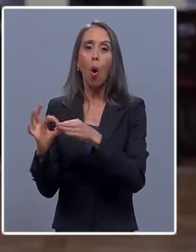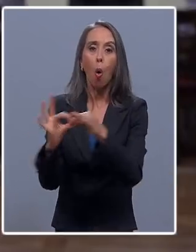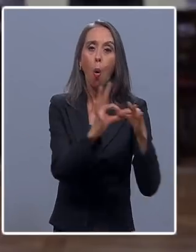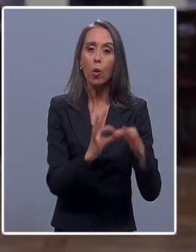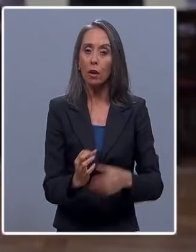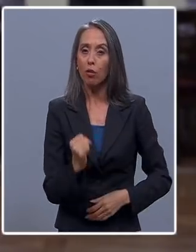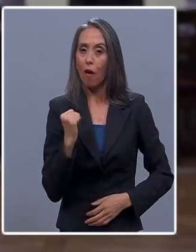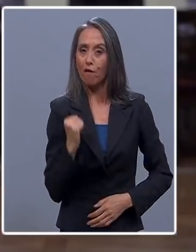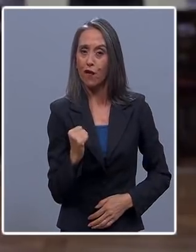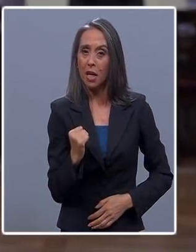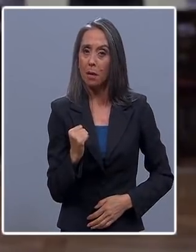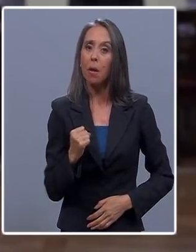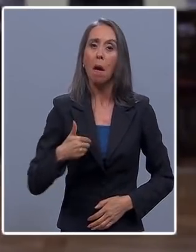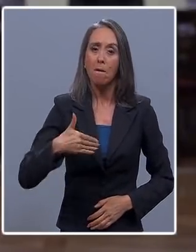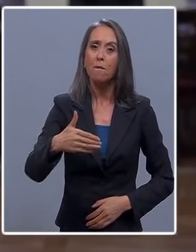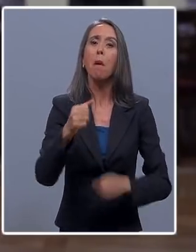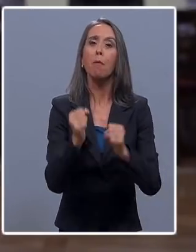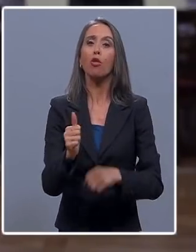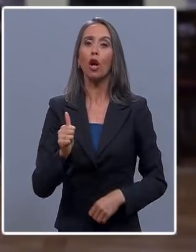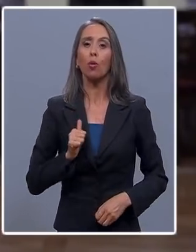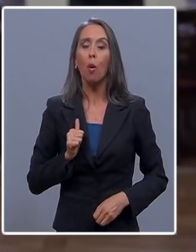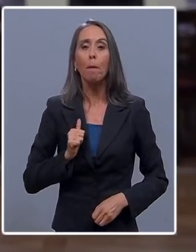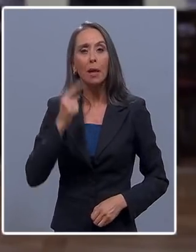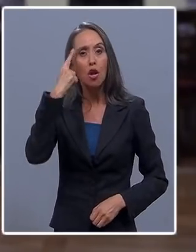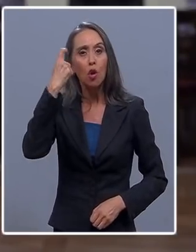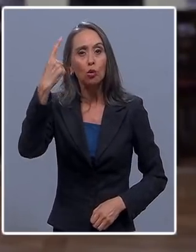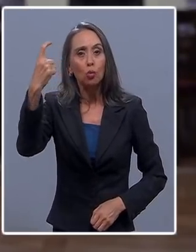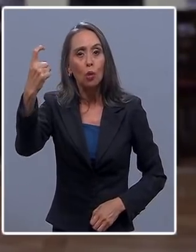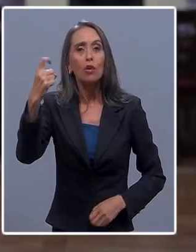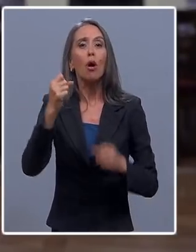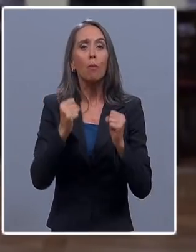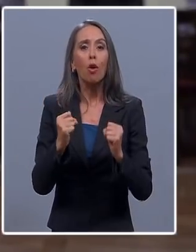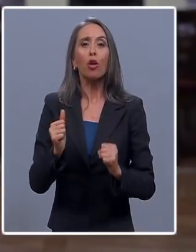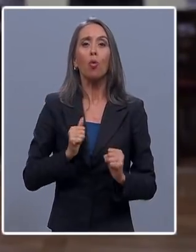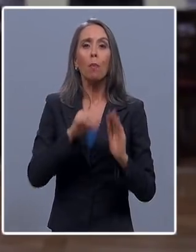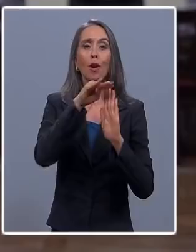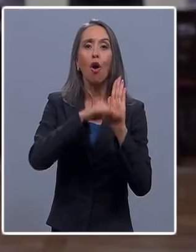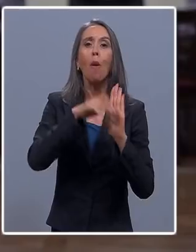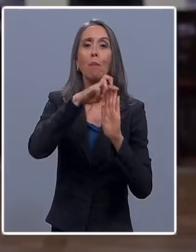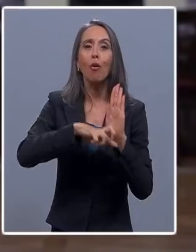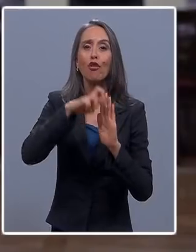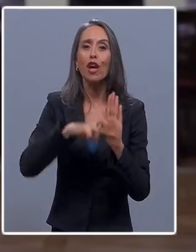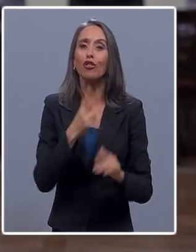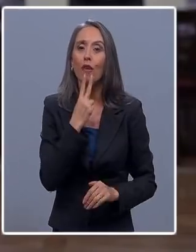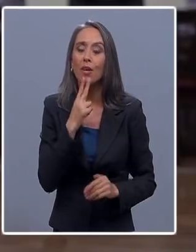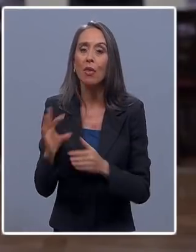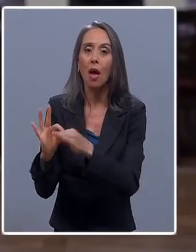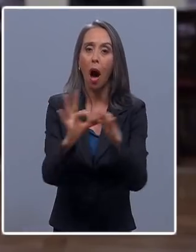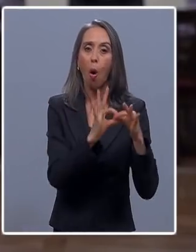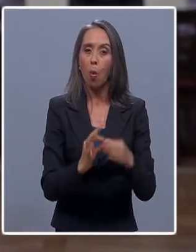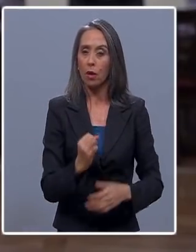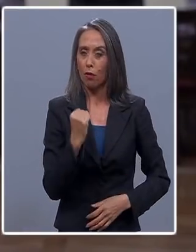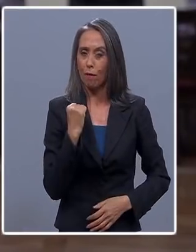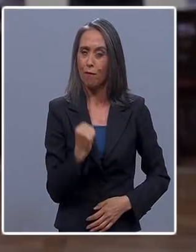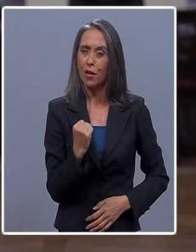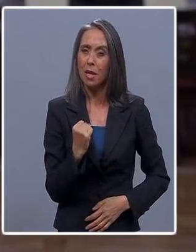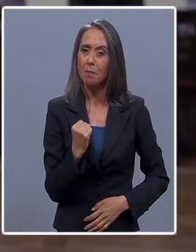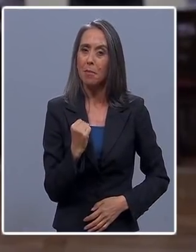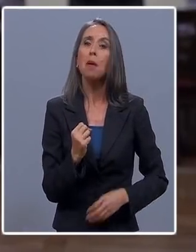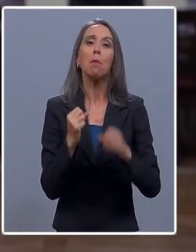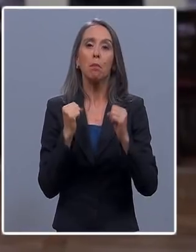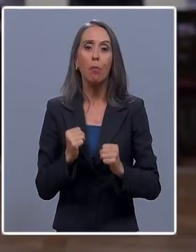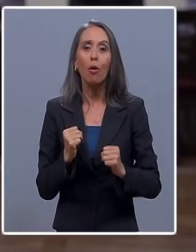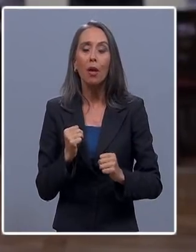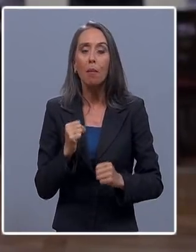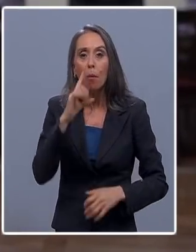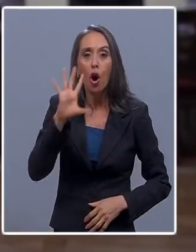y firmes vamos a poder cumplir con nuestros sueños y nuestros proyectos de vida unidos y firmes vamos a